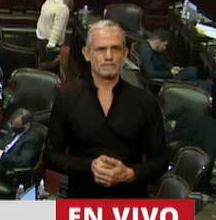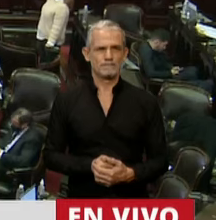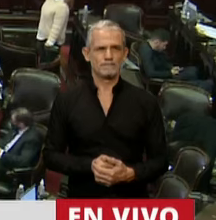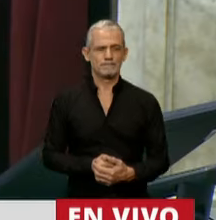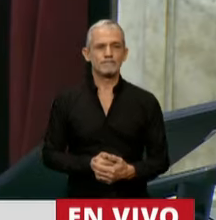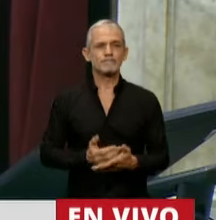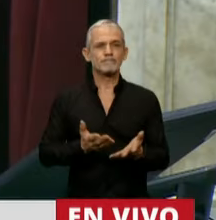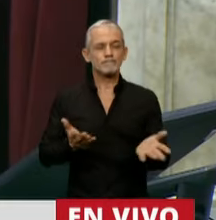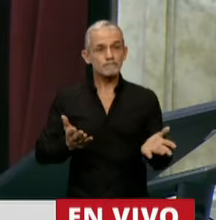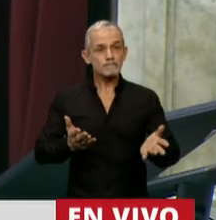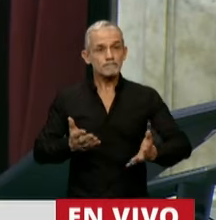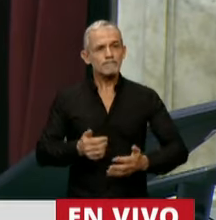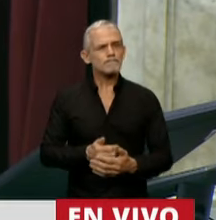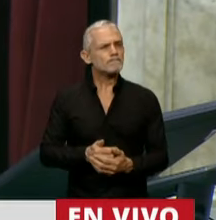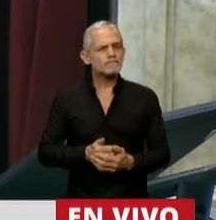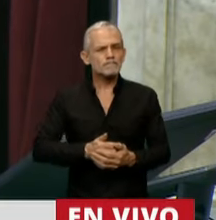Si no abrimos todos